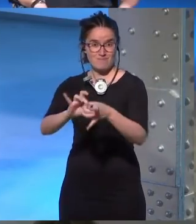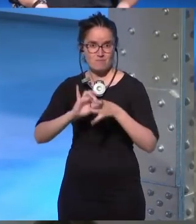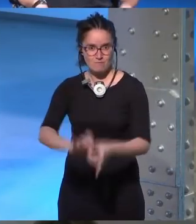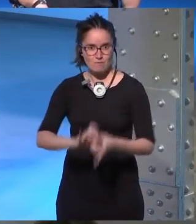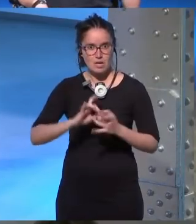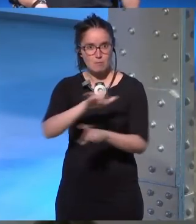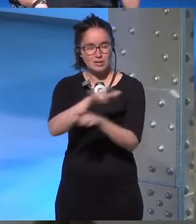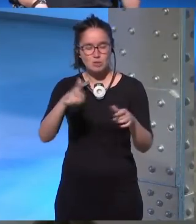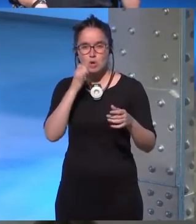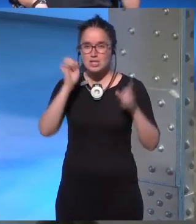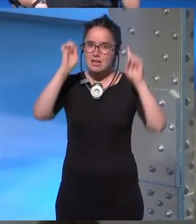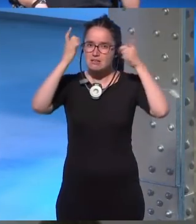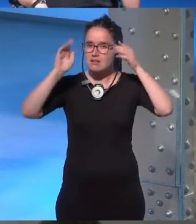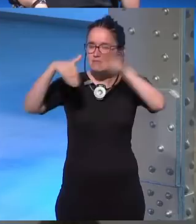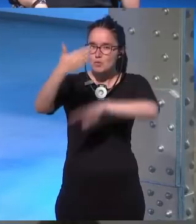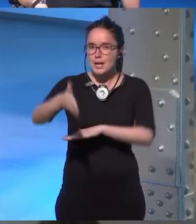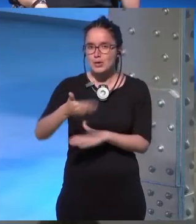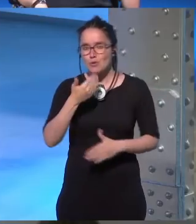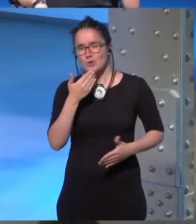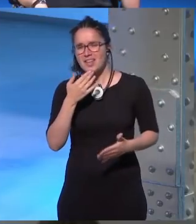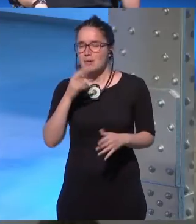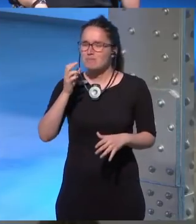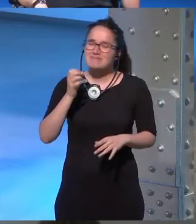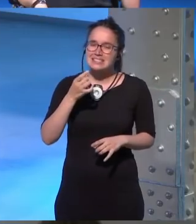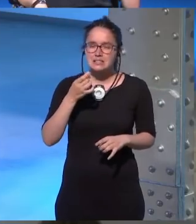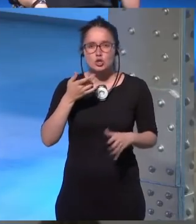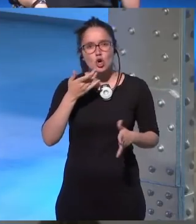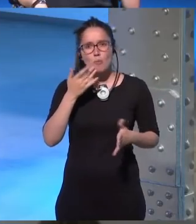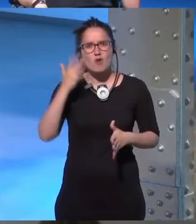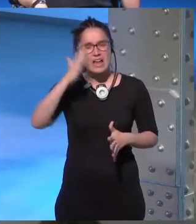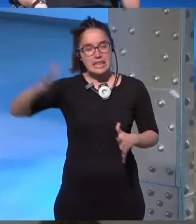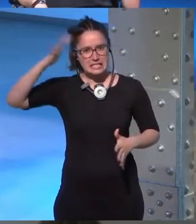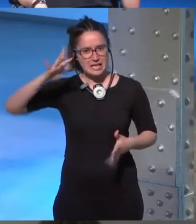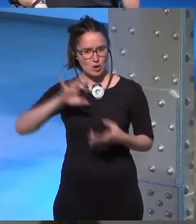si eran extraterrestres eso les permitía decir ves es una historia de fantasía